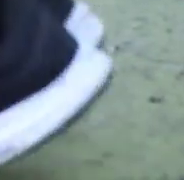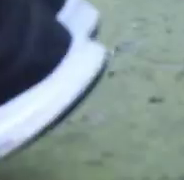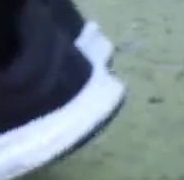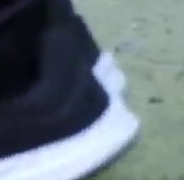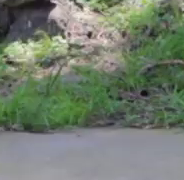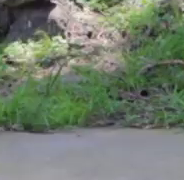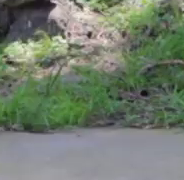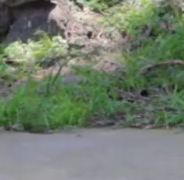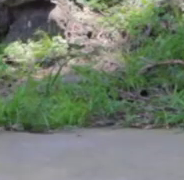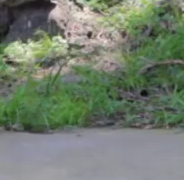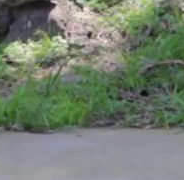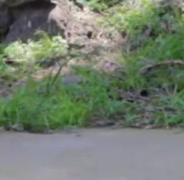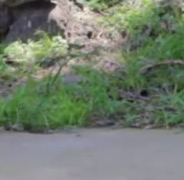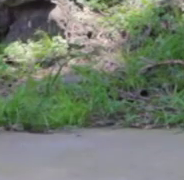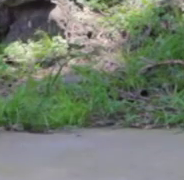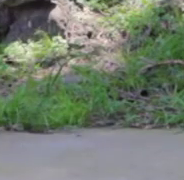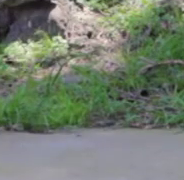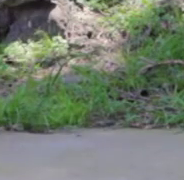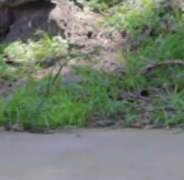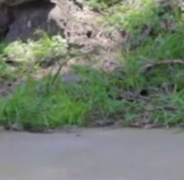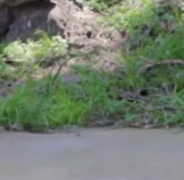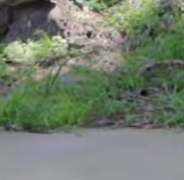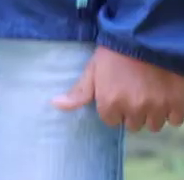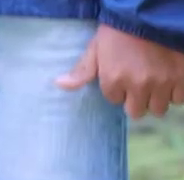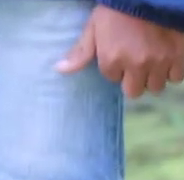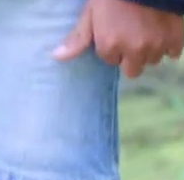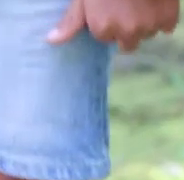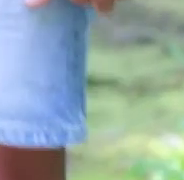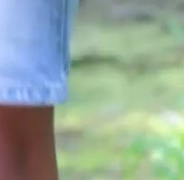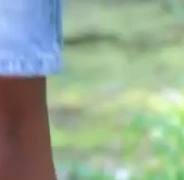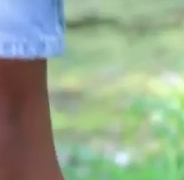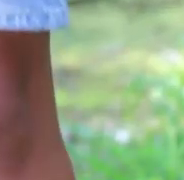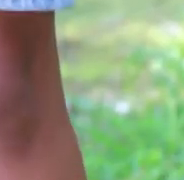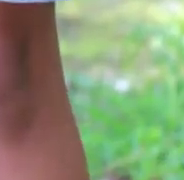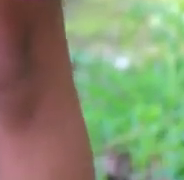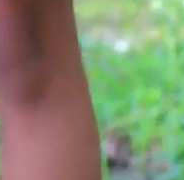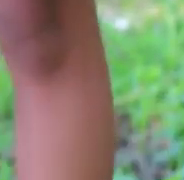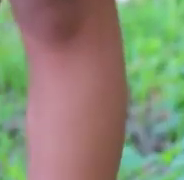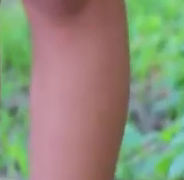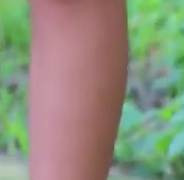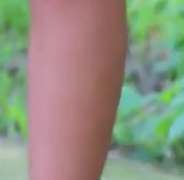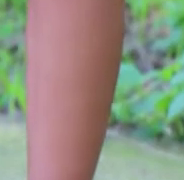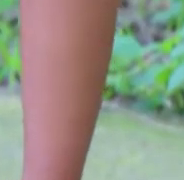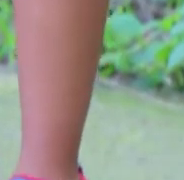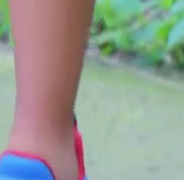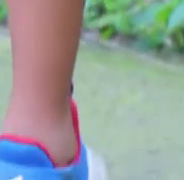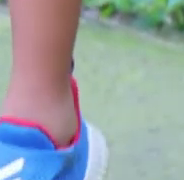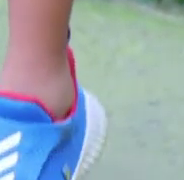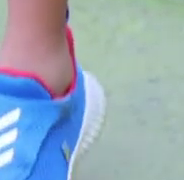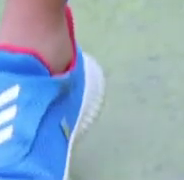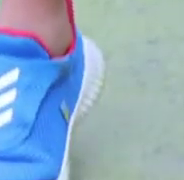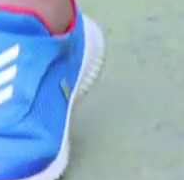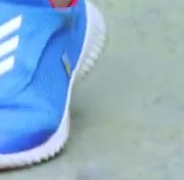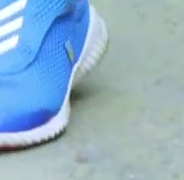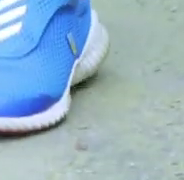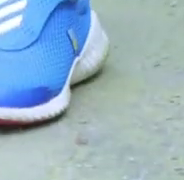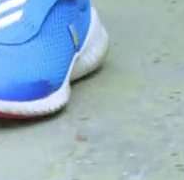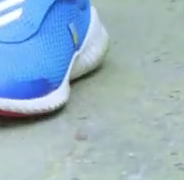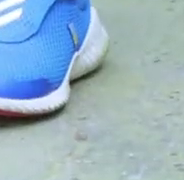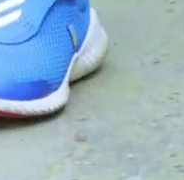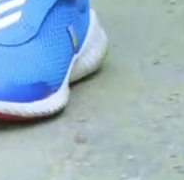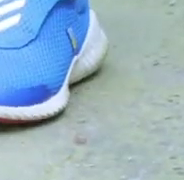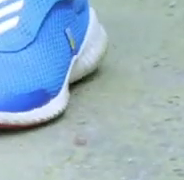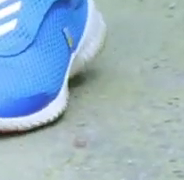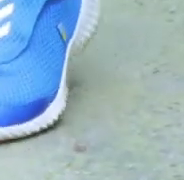Derecho. Elevar nuestros talones. Sin flexión de rodillas. Sin flexionar, cuida. No flexiona